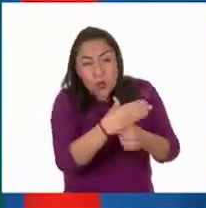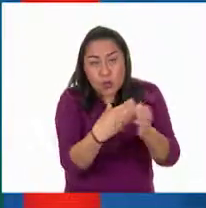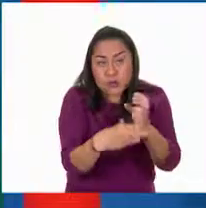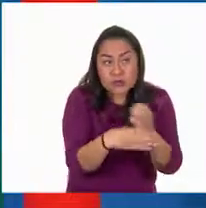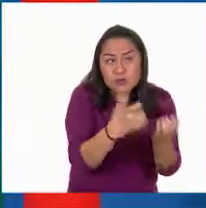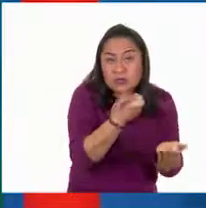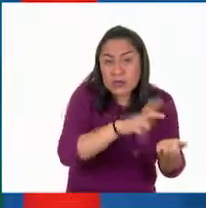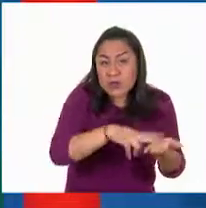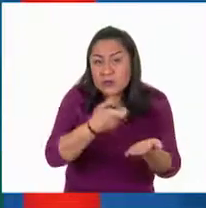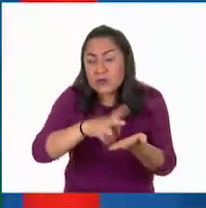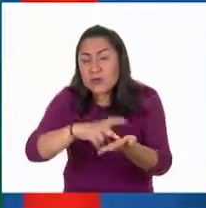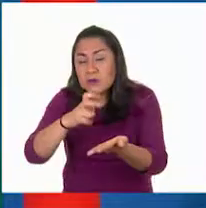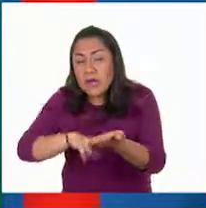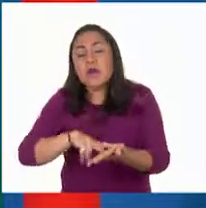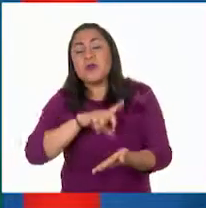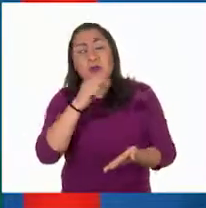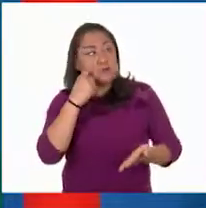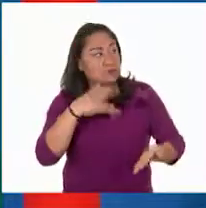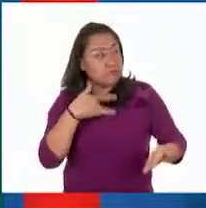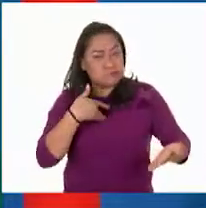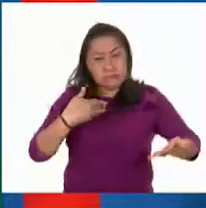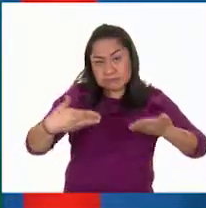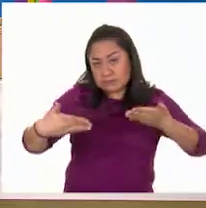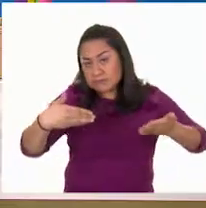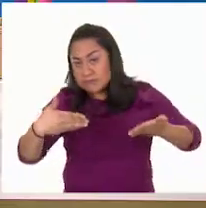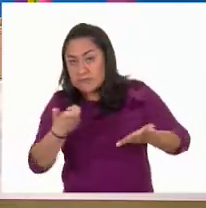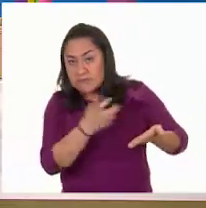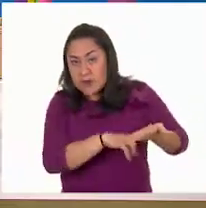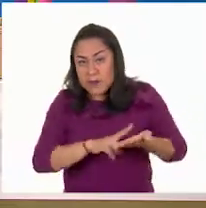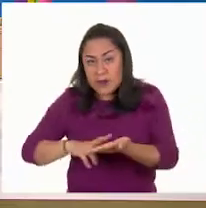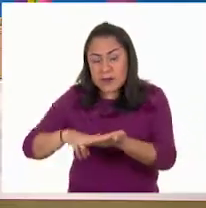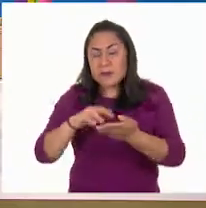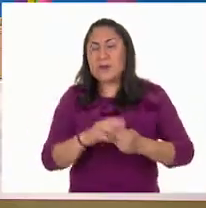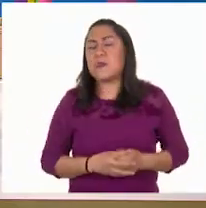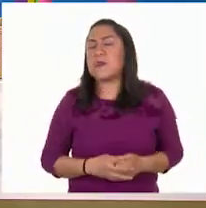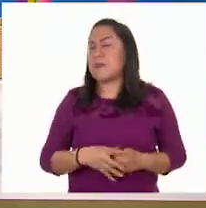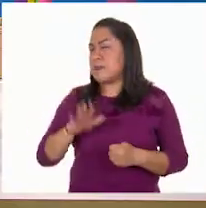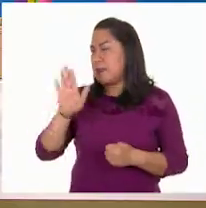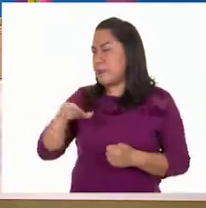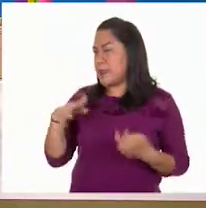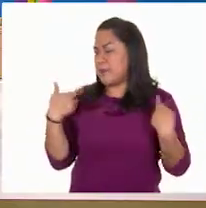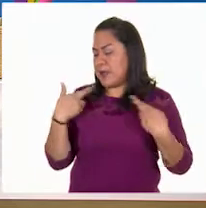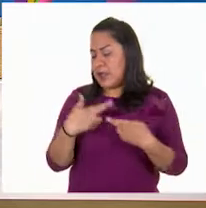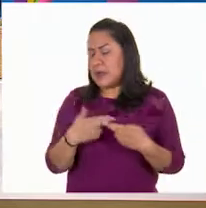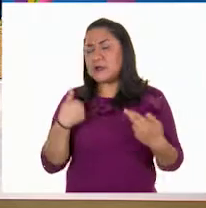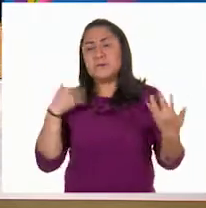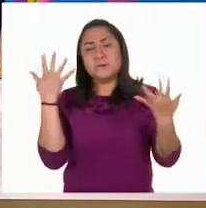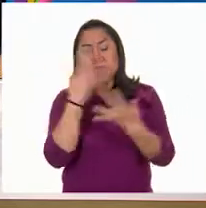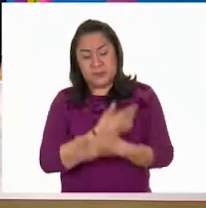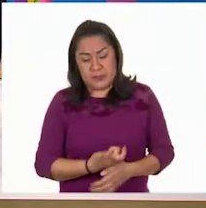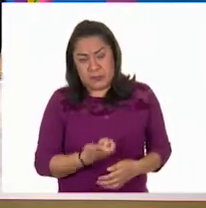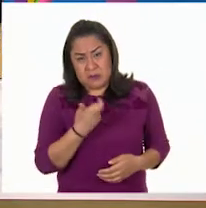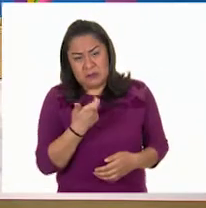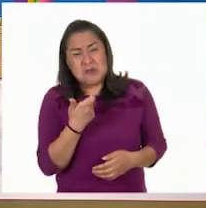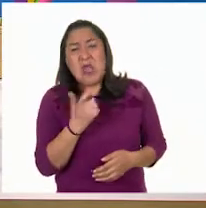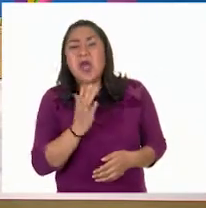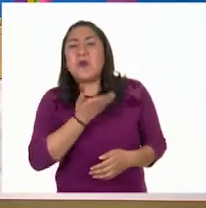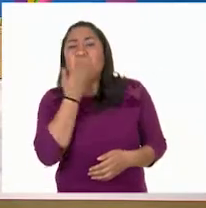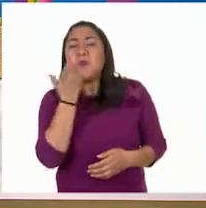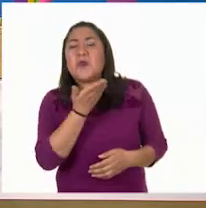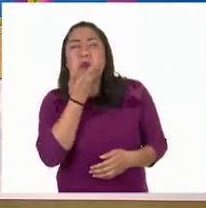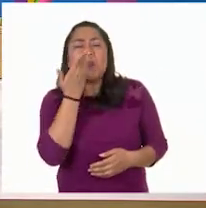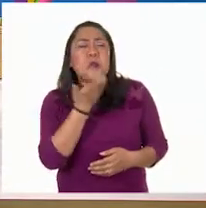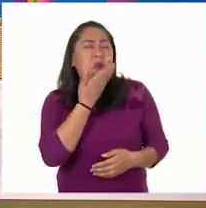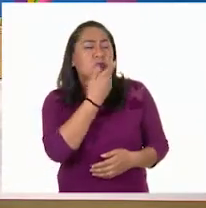y nos ayuda a comparar precios. Maestra, caigo en cuenta que el dinero es una parte tan normal en nuestra vida